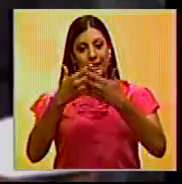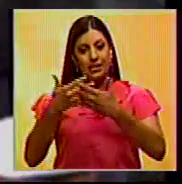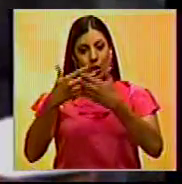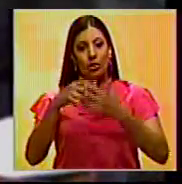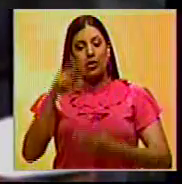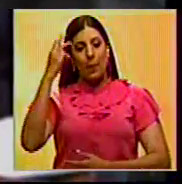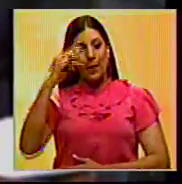Perú.